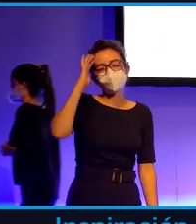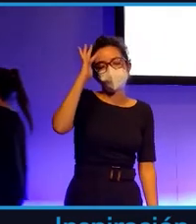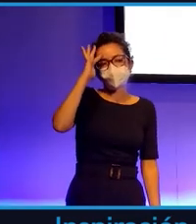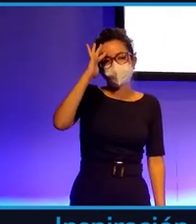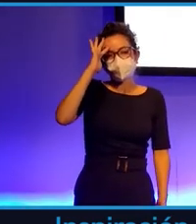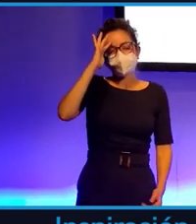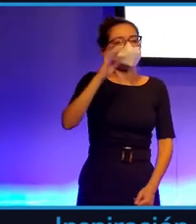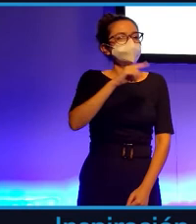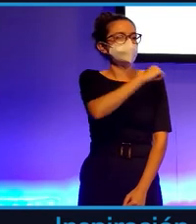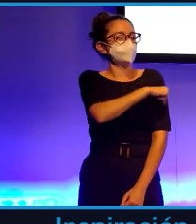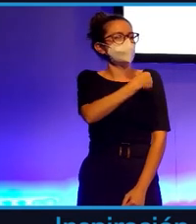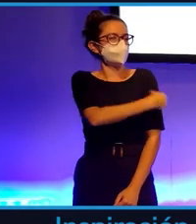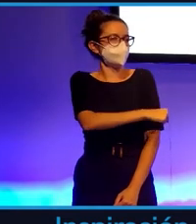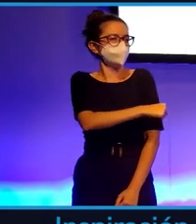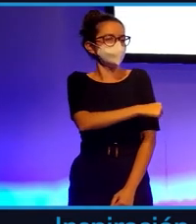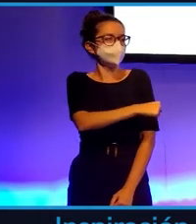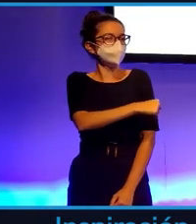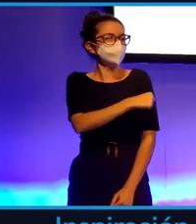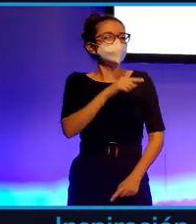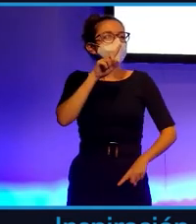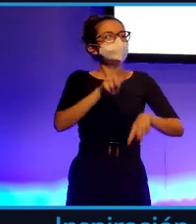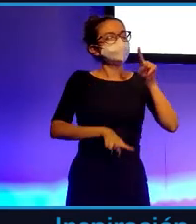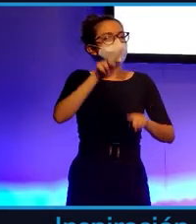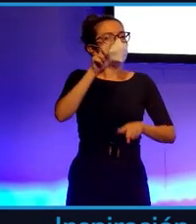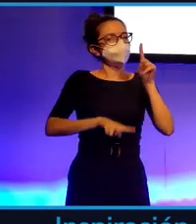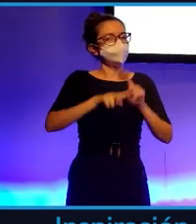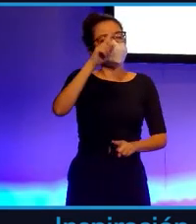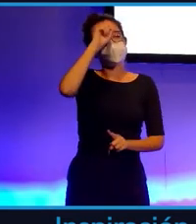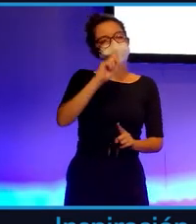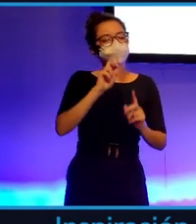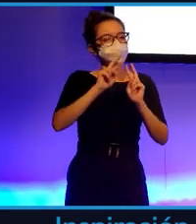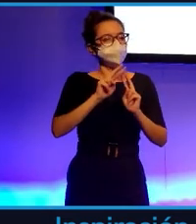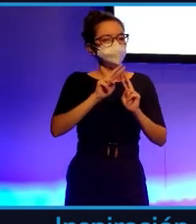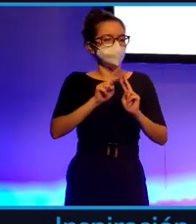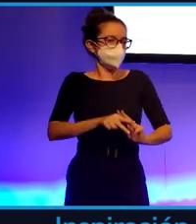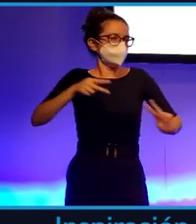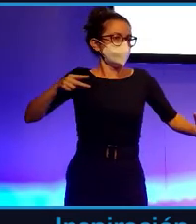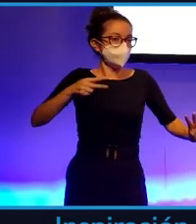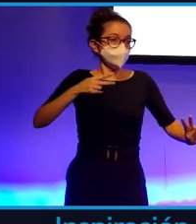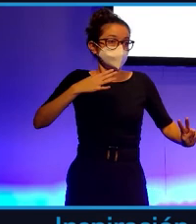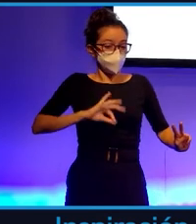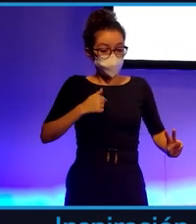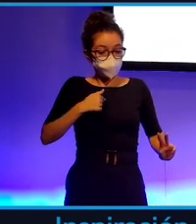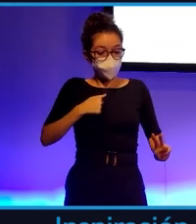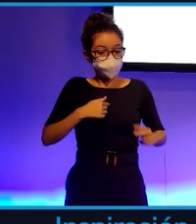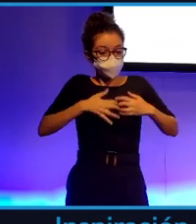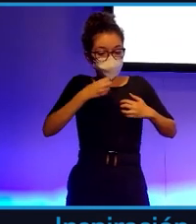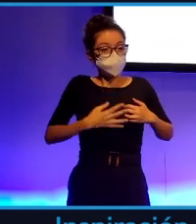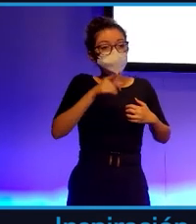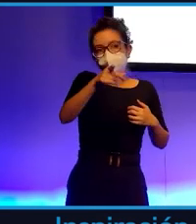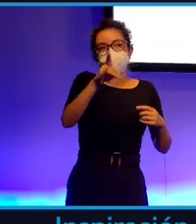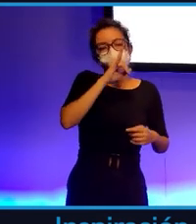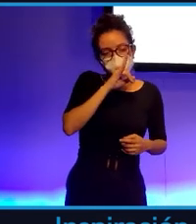vacuna que más nos conviene en base a nuestro perfil genético, porque lo que a ti te va bien quizá a mí no me funciona tan bien.